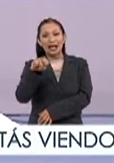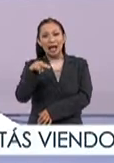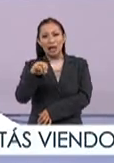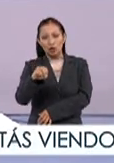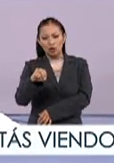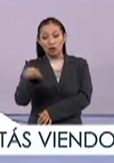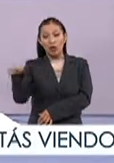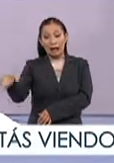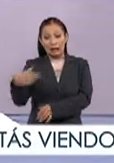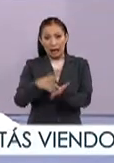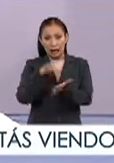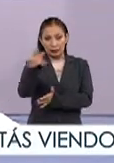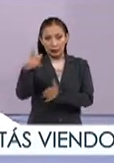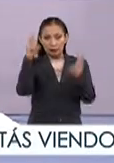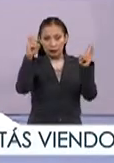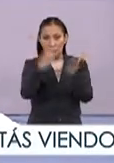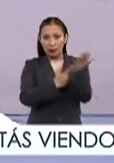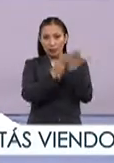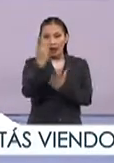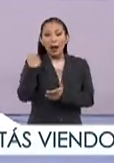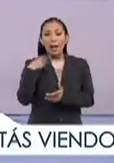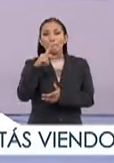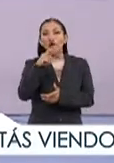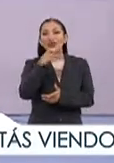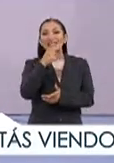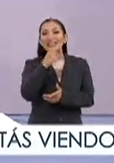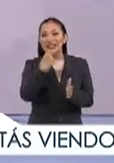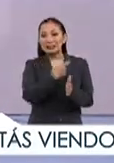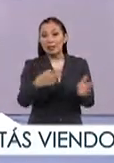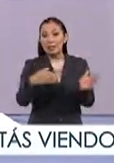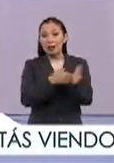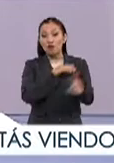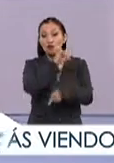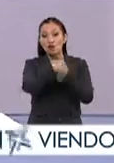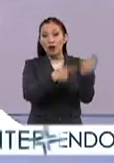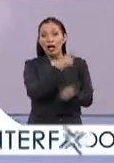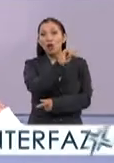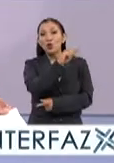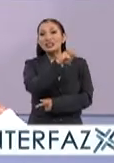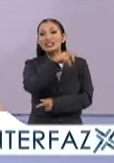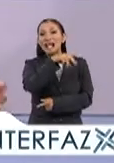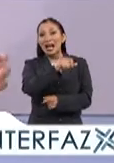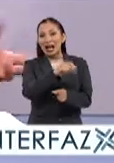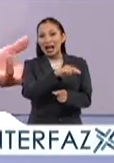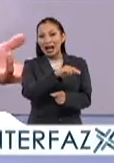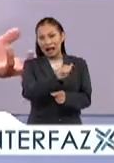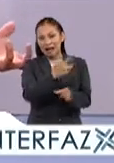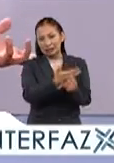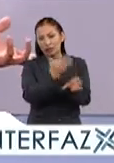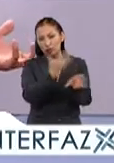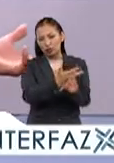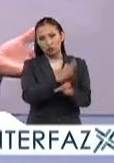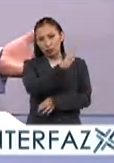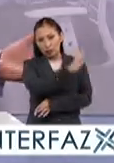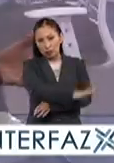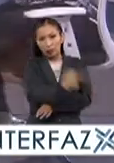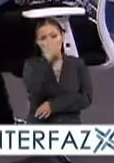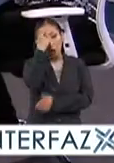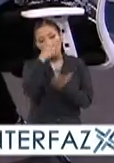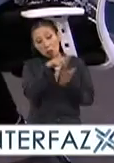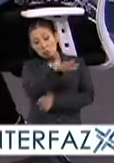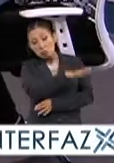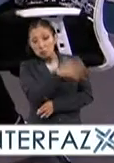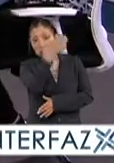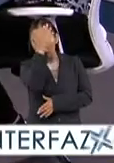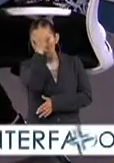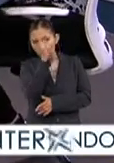quien, gracias al programa Proyecta 100.000, estuvo en Luisiana, en los Estados Unidos. Un estado, pues, yo considero, no sé